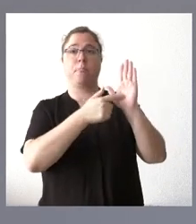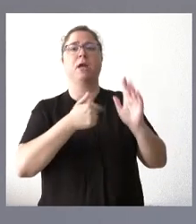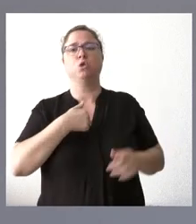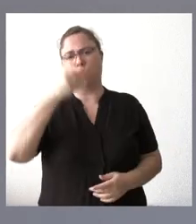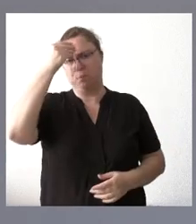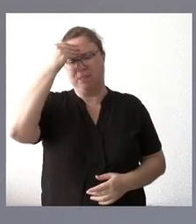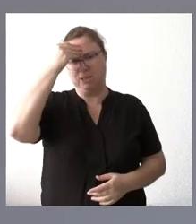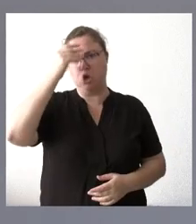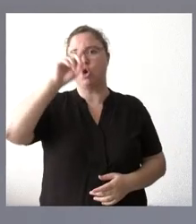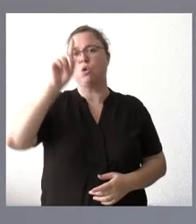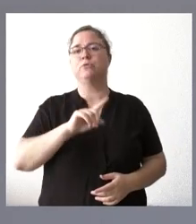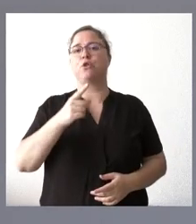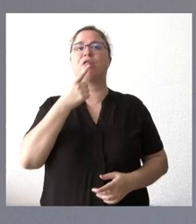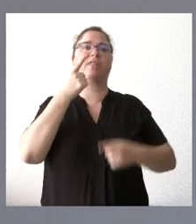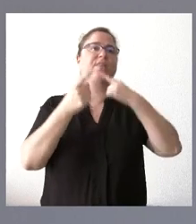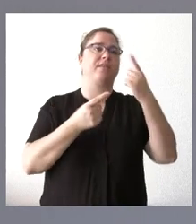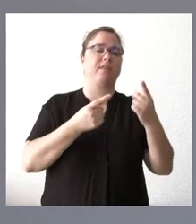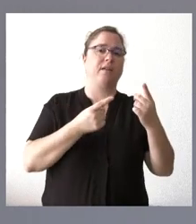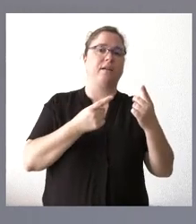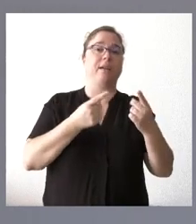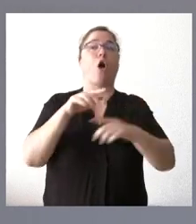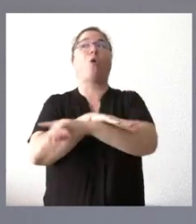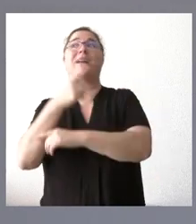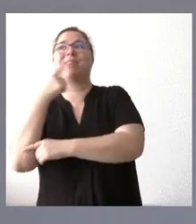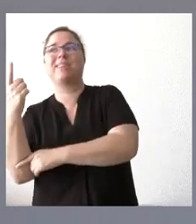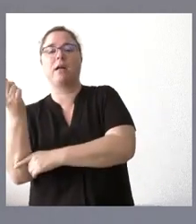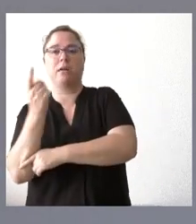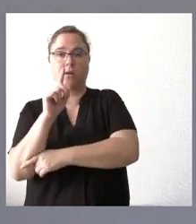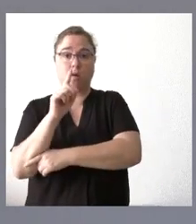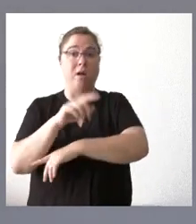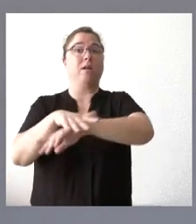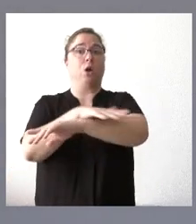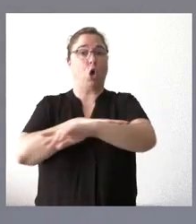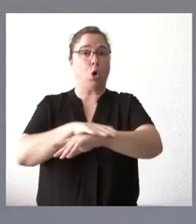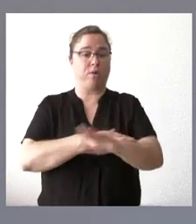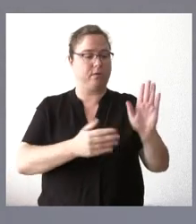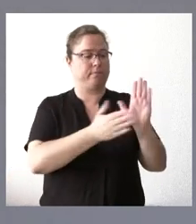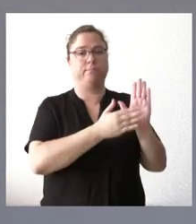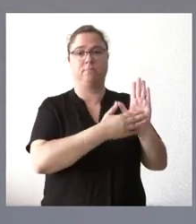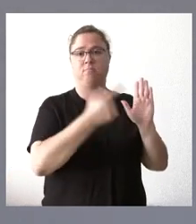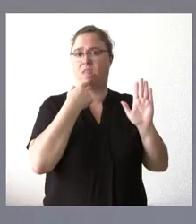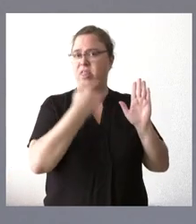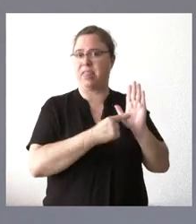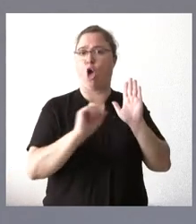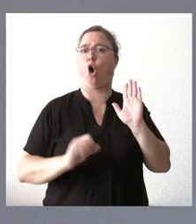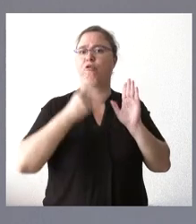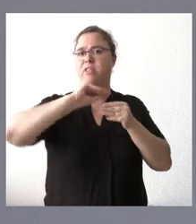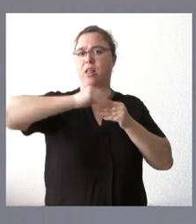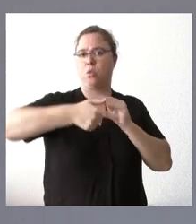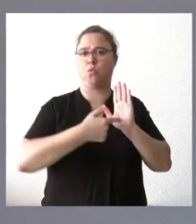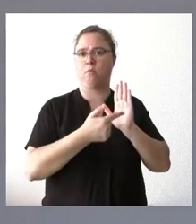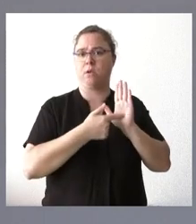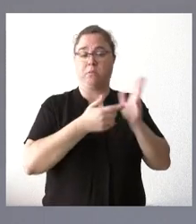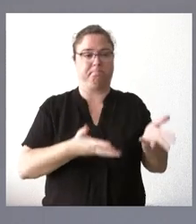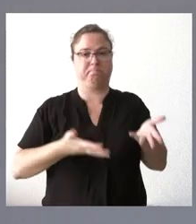creo que no se trata de decir lo que dice el Gobierno, se trata de que el Gobierno pueda decir a través de sus documentos oficiales y que estén a su